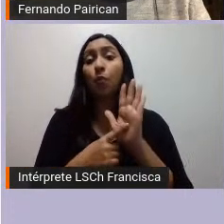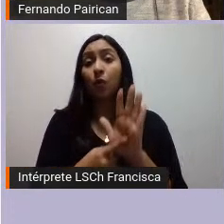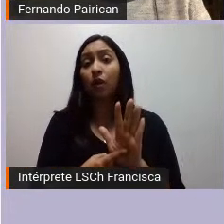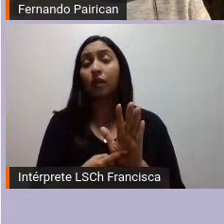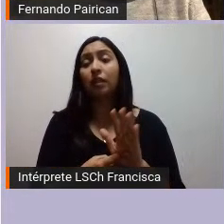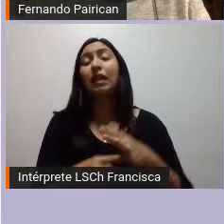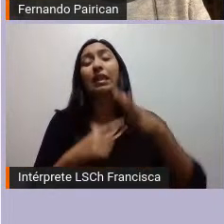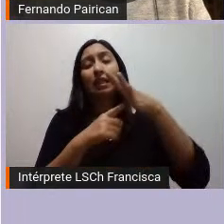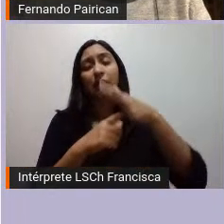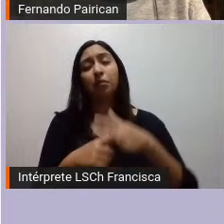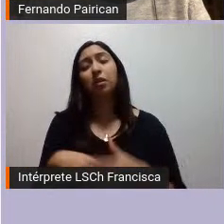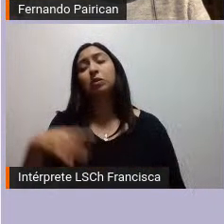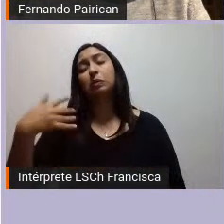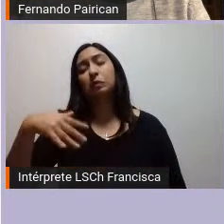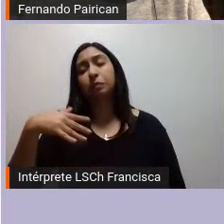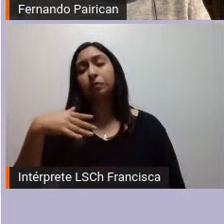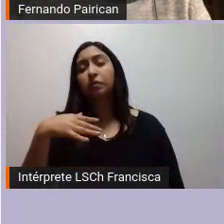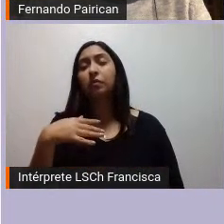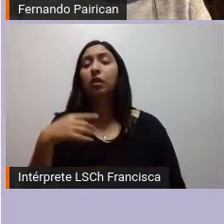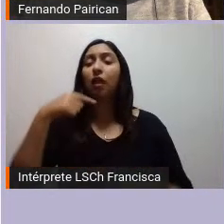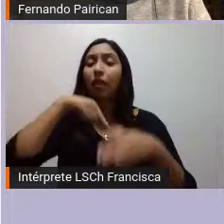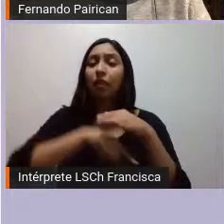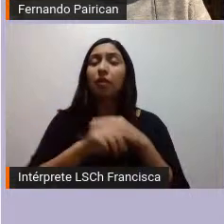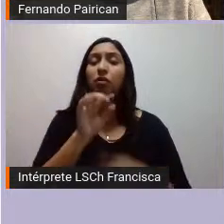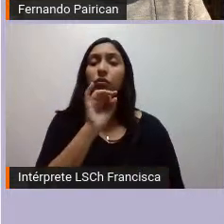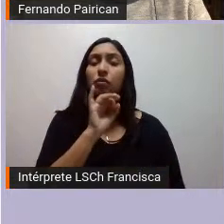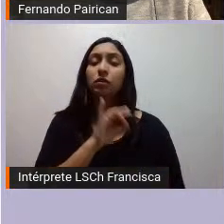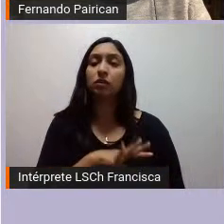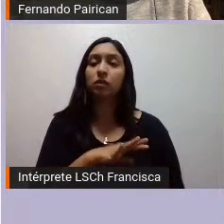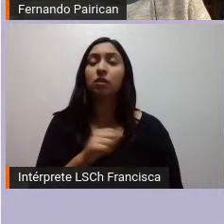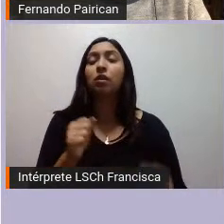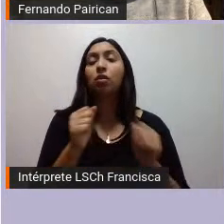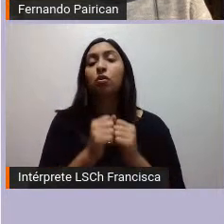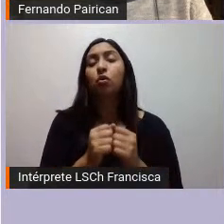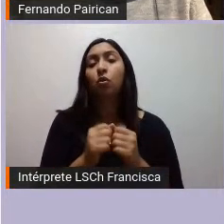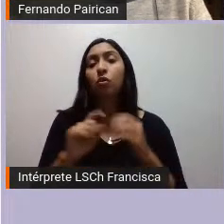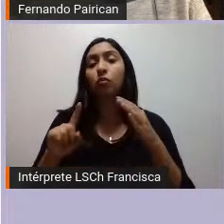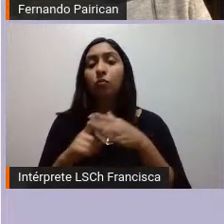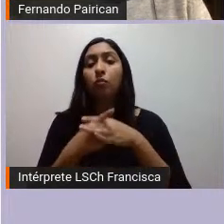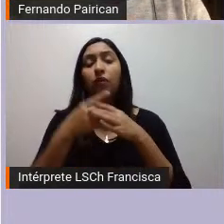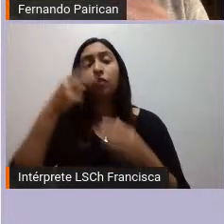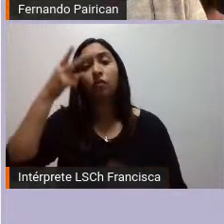que se ha dado al interior de Chile en relación con los pueblos originarios ¿no?